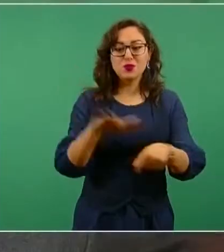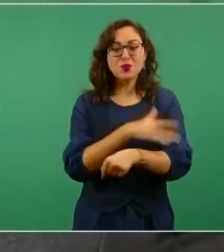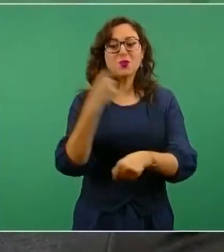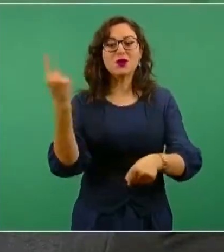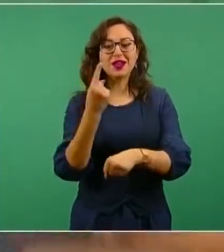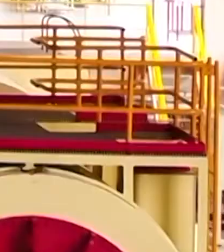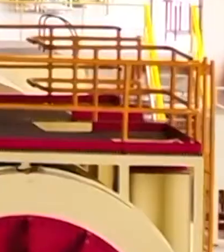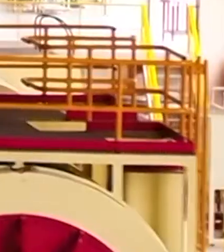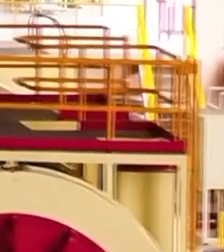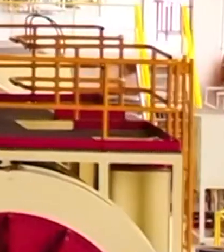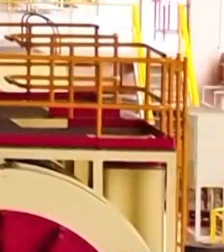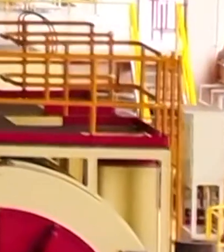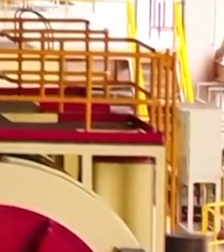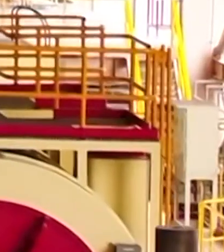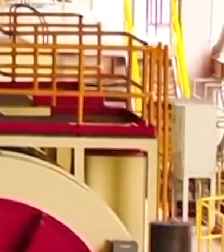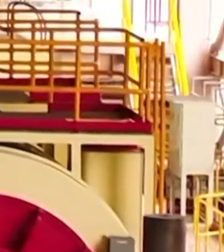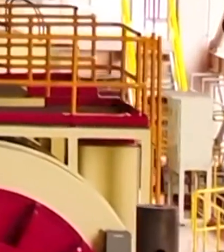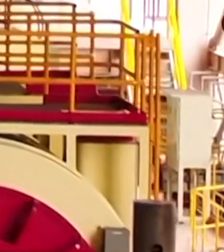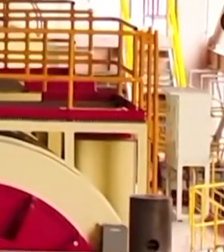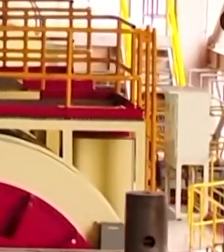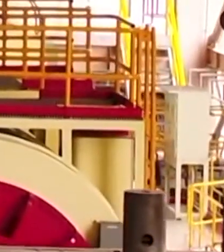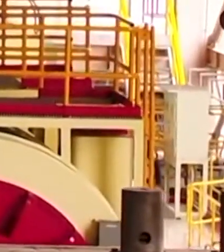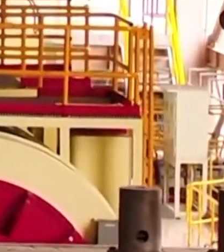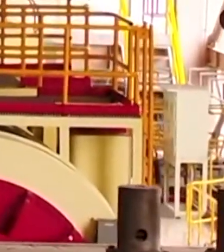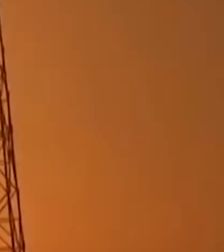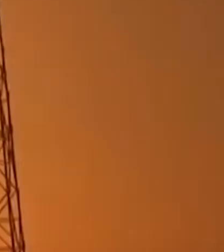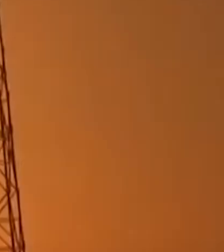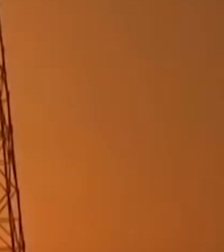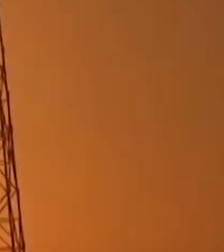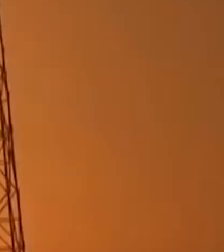Se echaron a andar todas las plantas, tomamos la decisión.